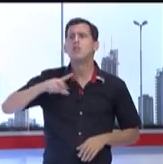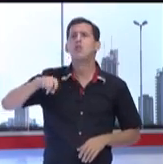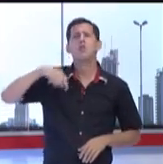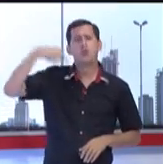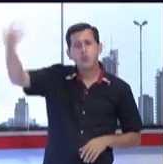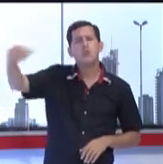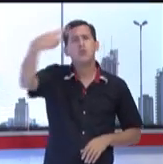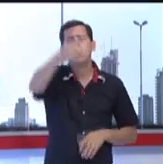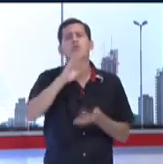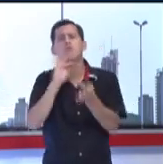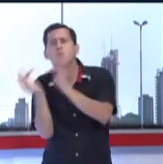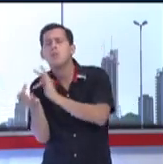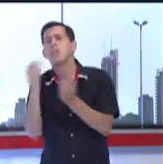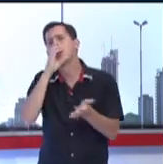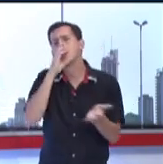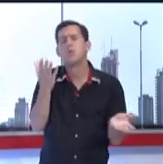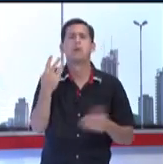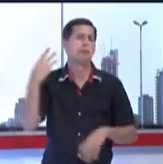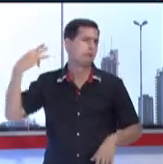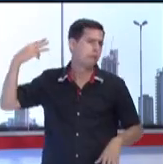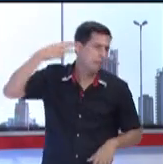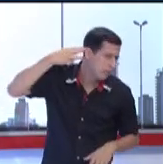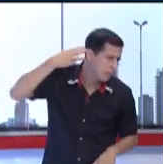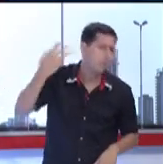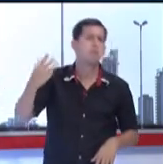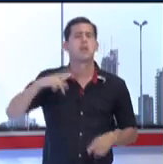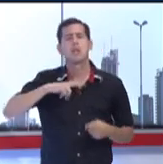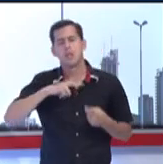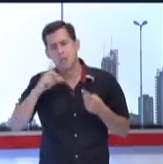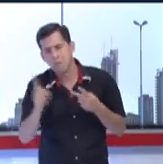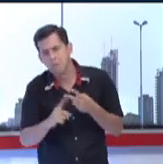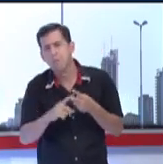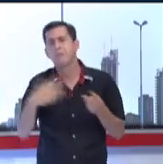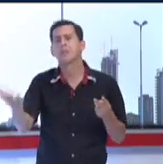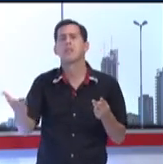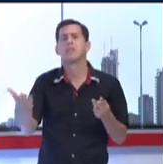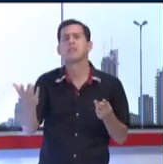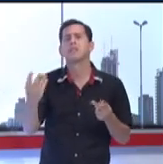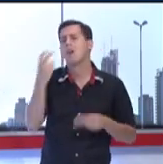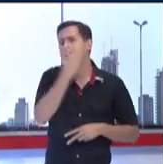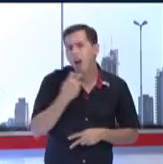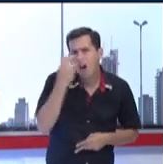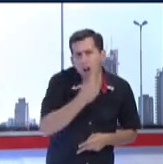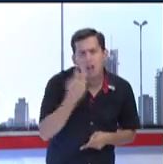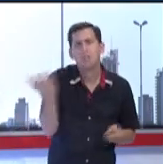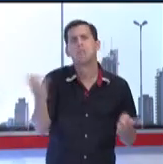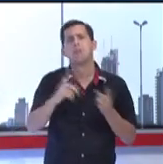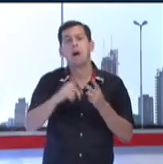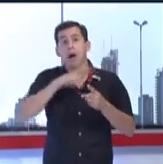otros sistemas también como el implante coclear, como la lectura labial que